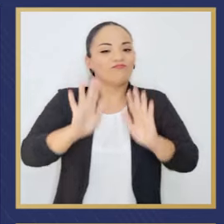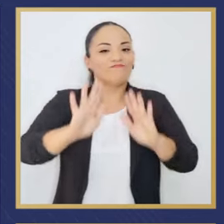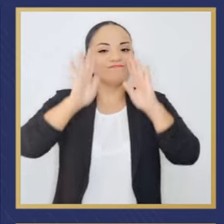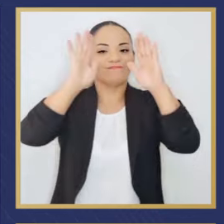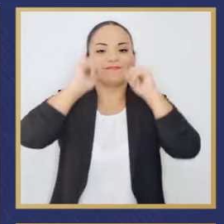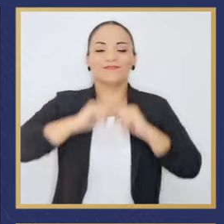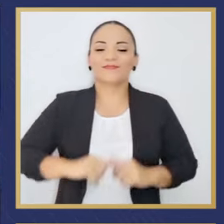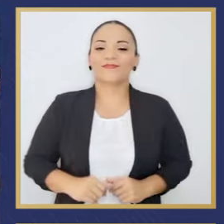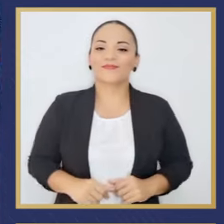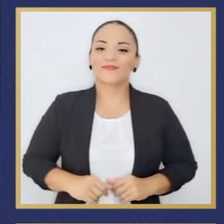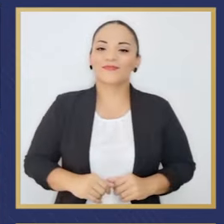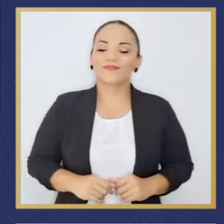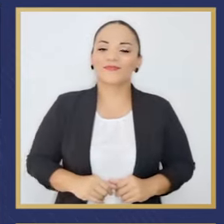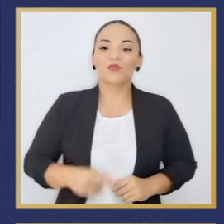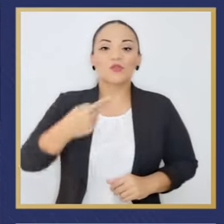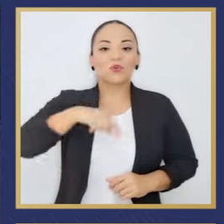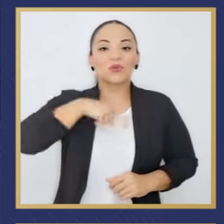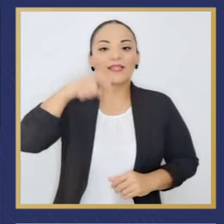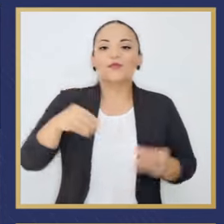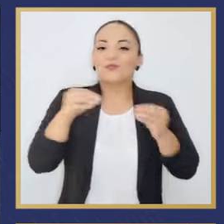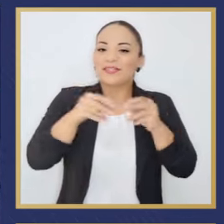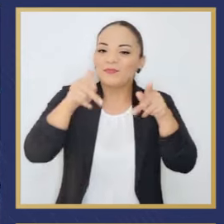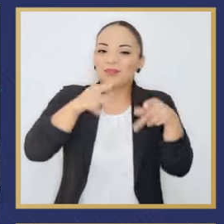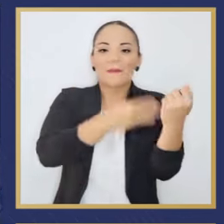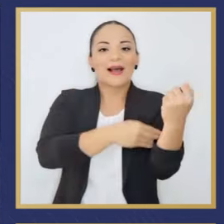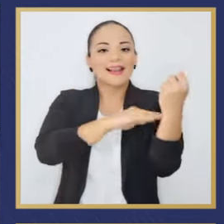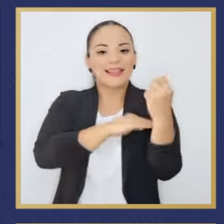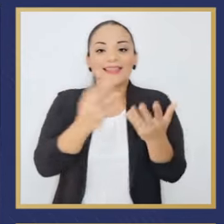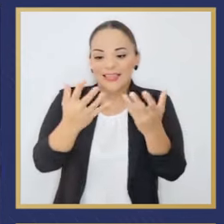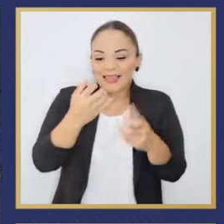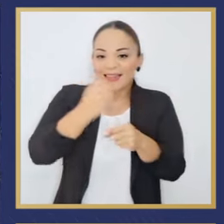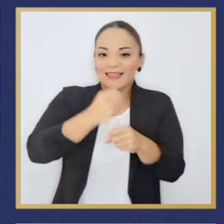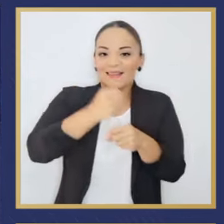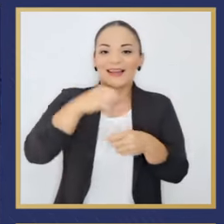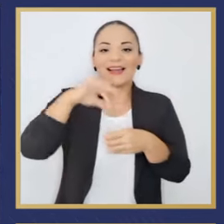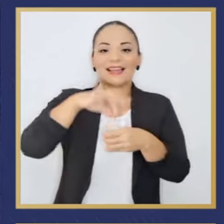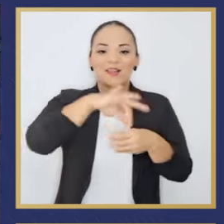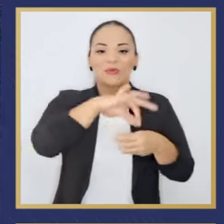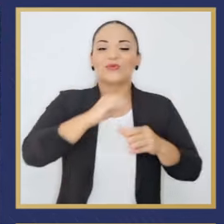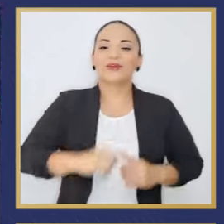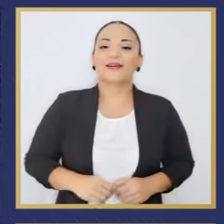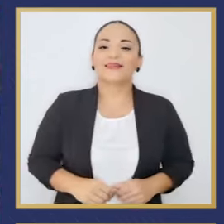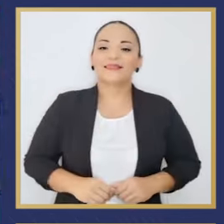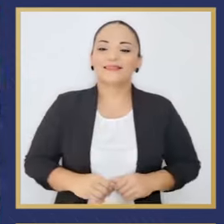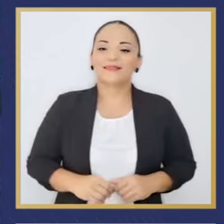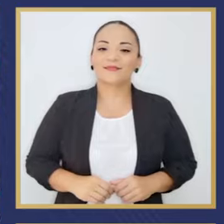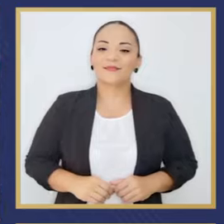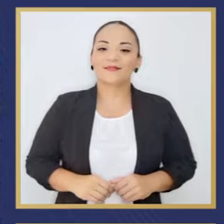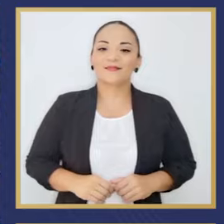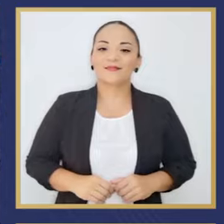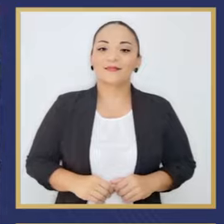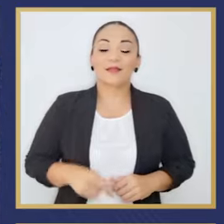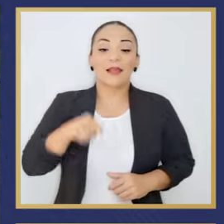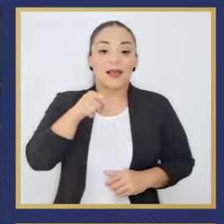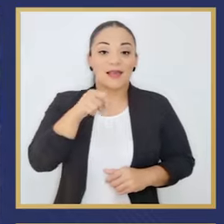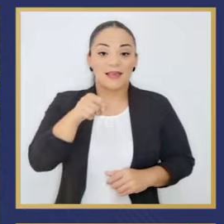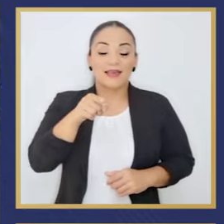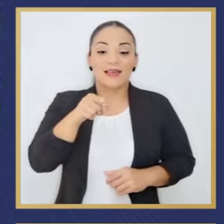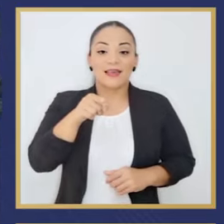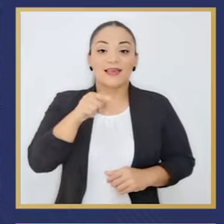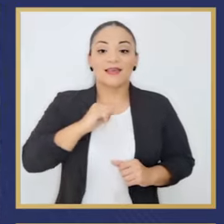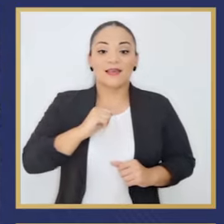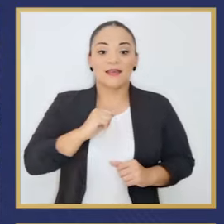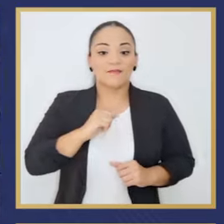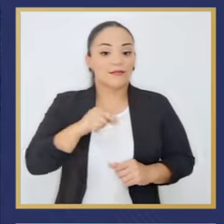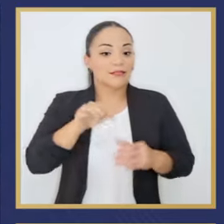es excelente. Y eso es lo que necesitamos, más gente valiente que incursione en ese tipo de actividad, donde tiene una